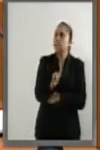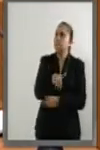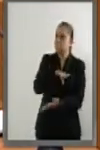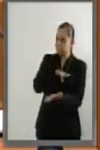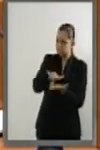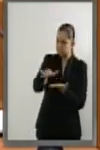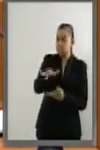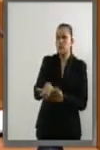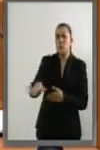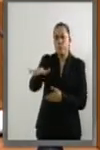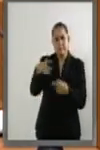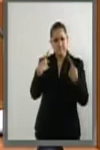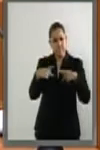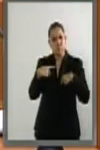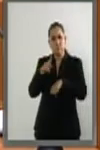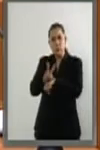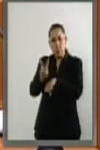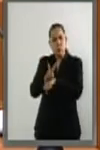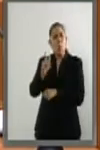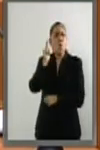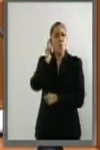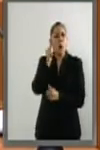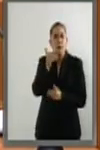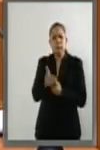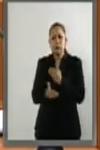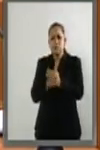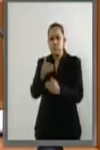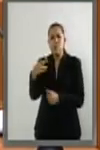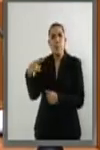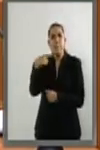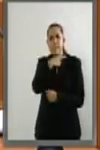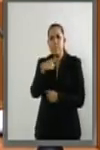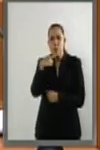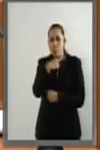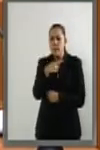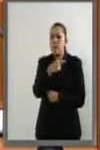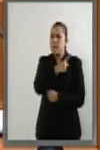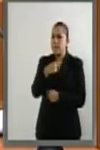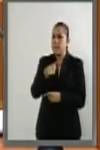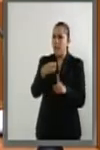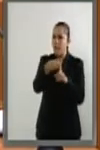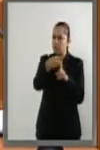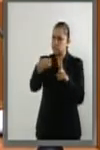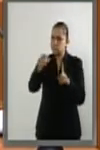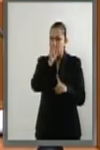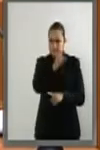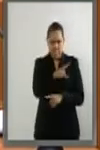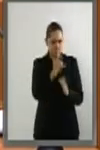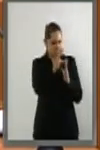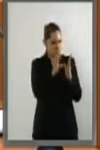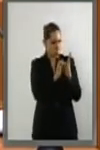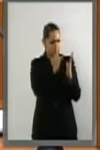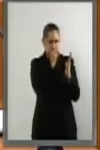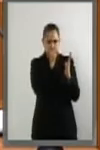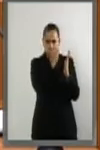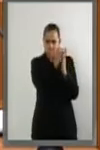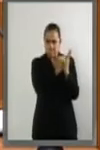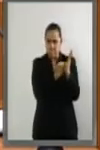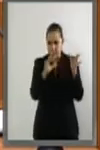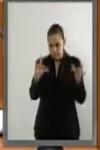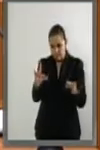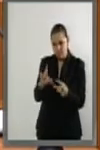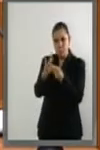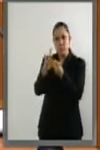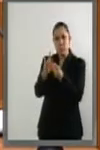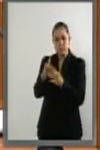para que se restablezca pronto el orden constitucional e institucional y que se